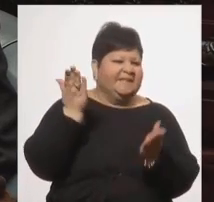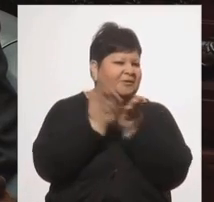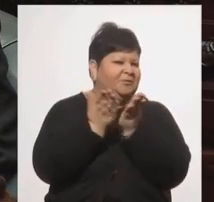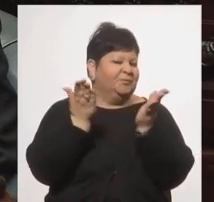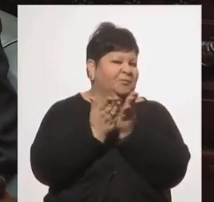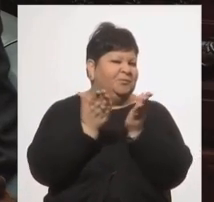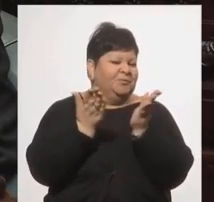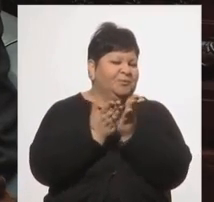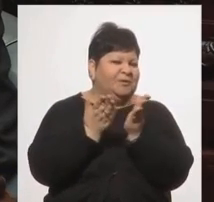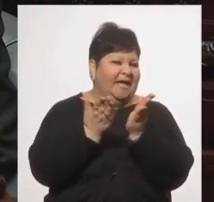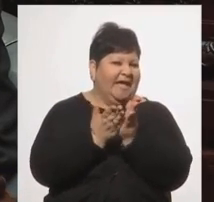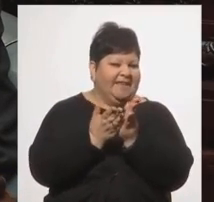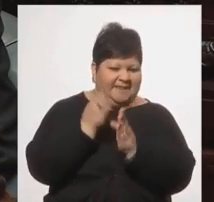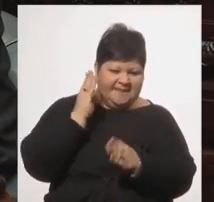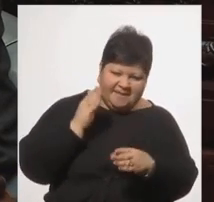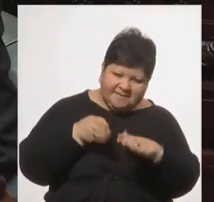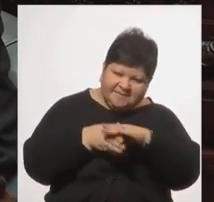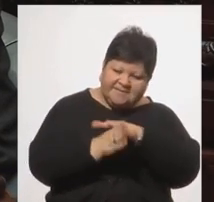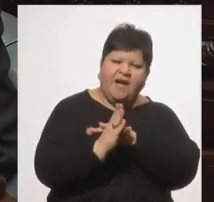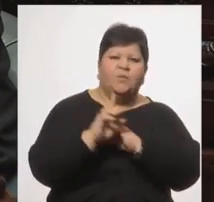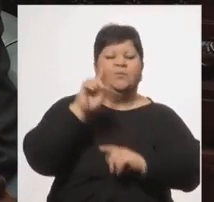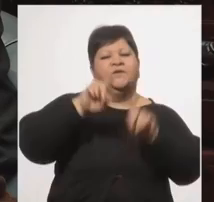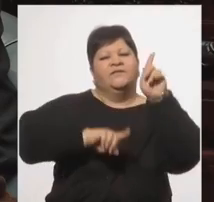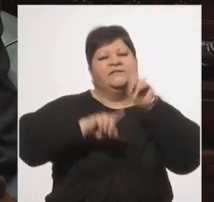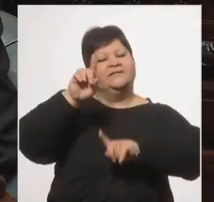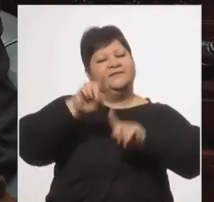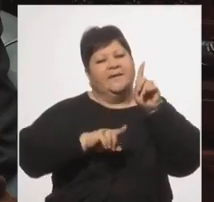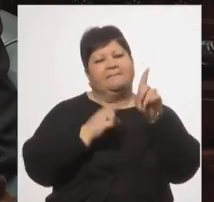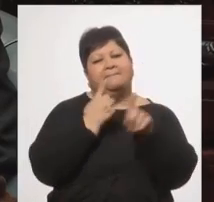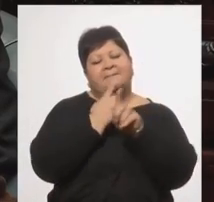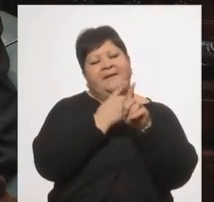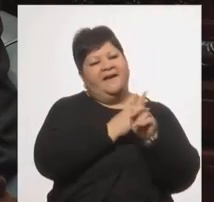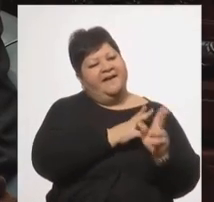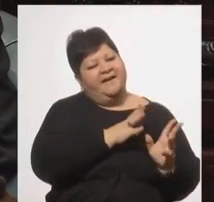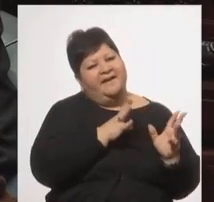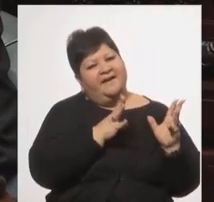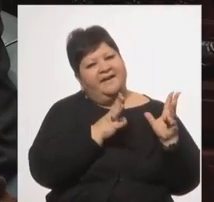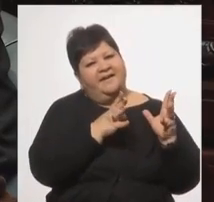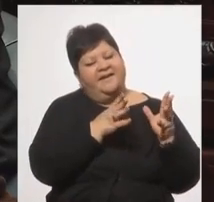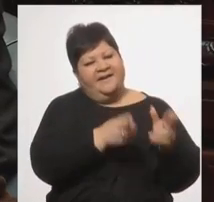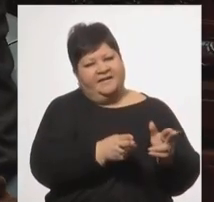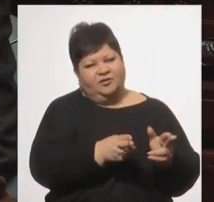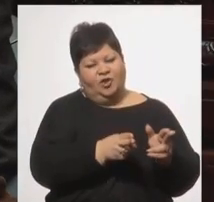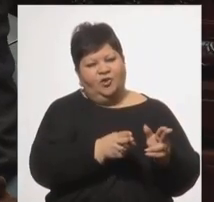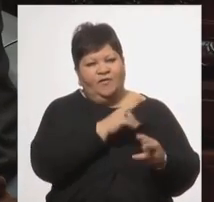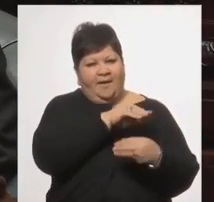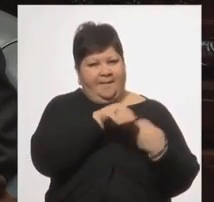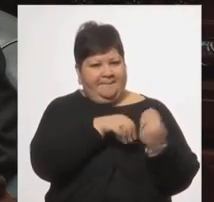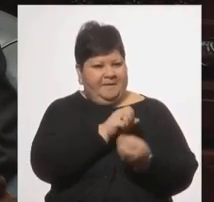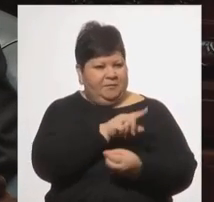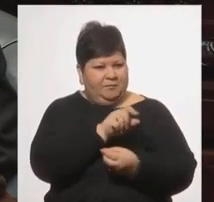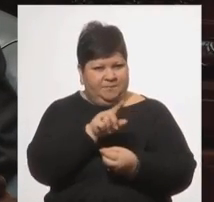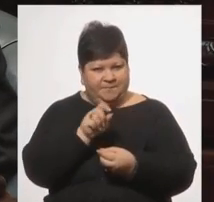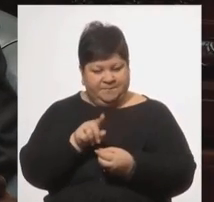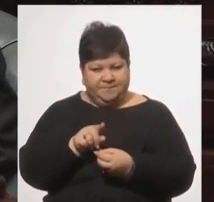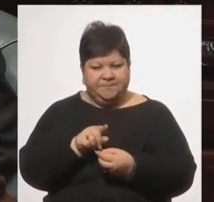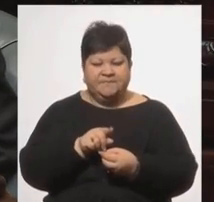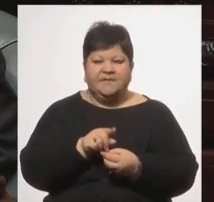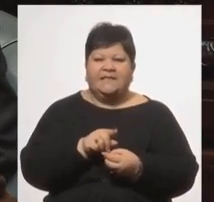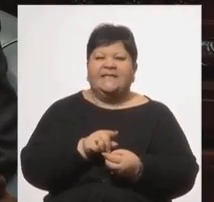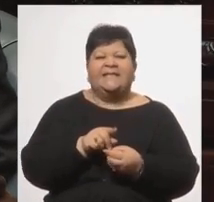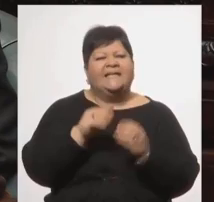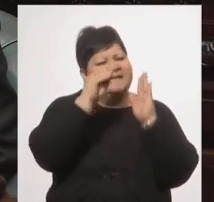generación universitaria en sus familias. Lo recordaremos en la agenda de derechos esa que